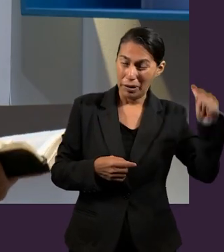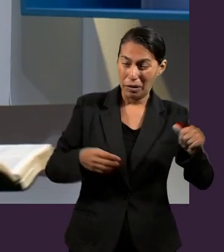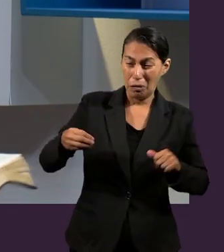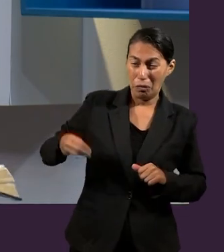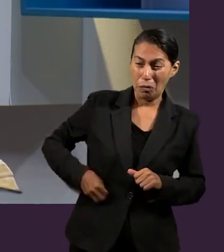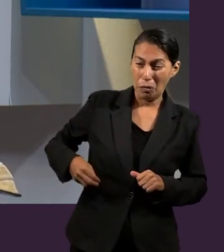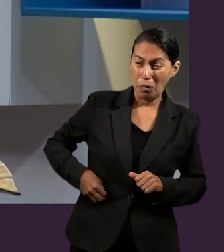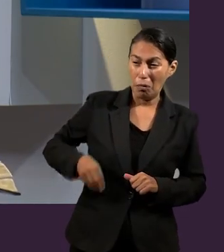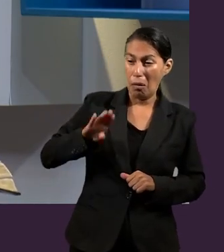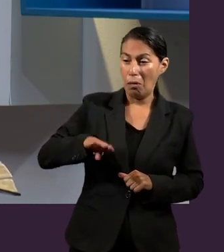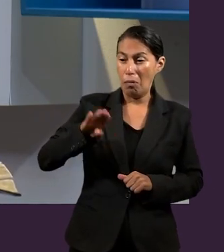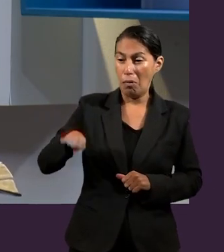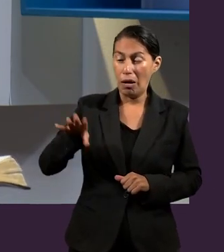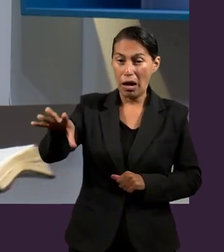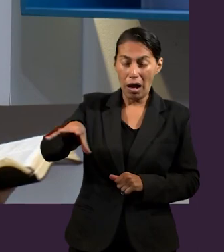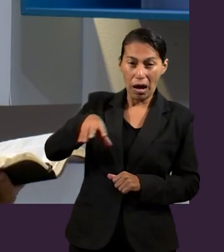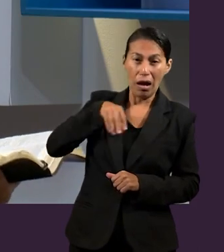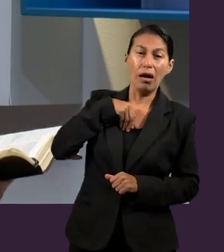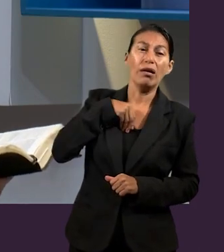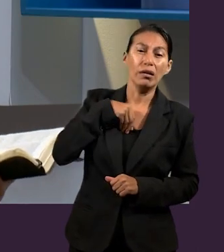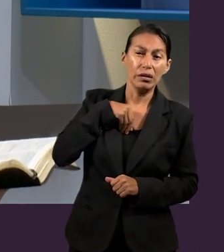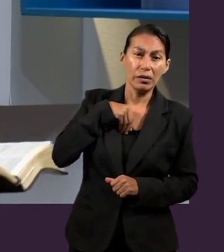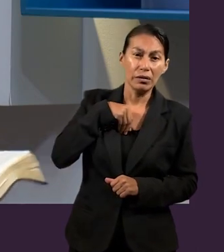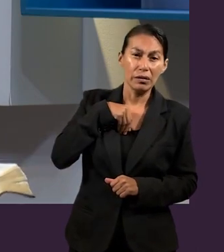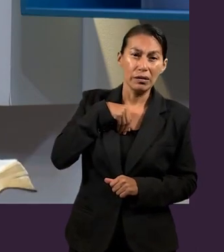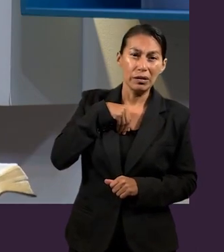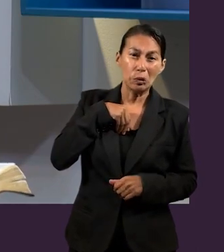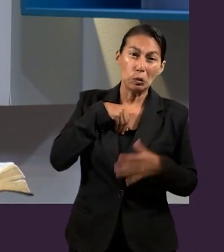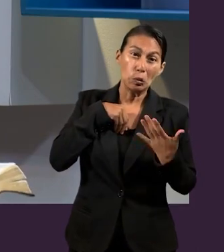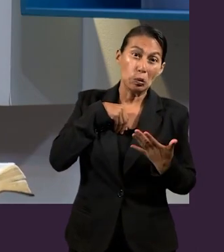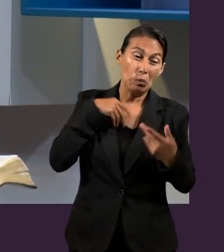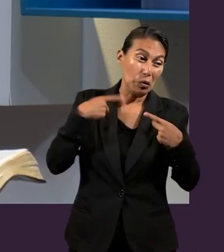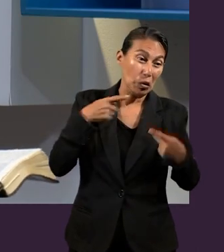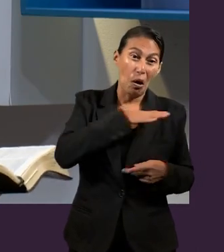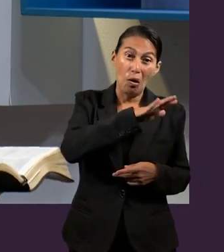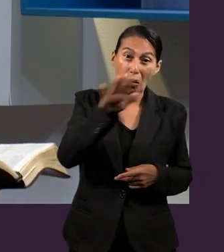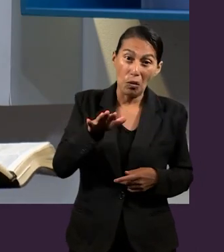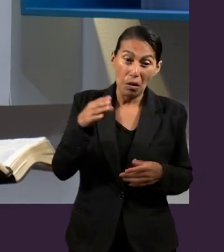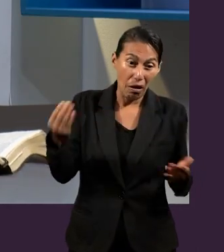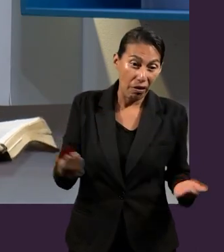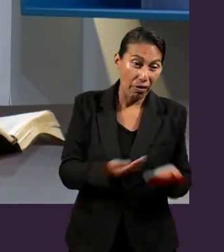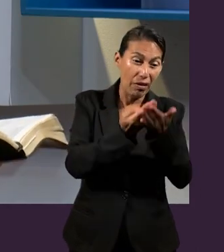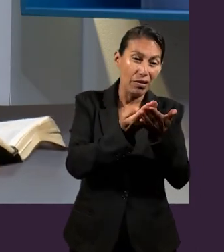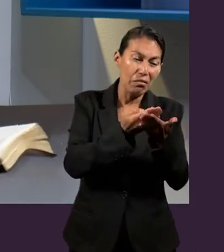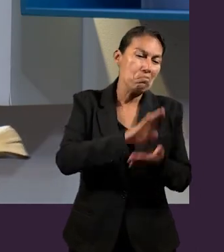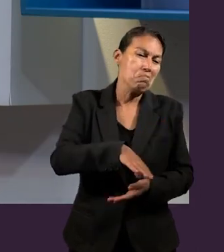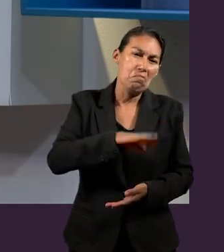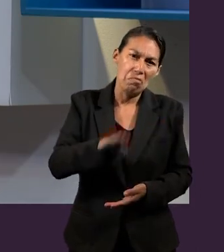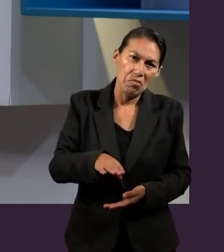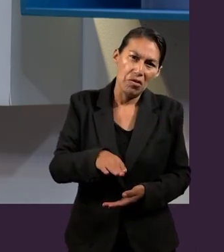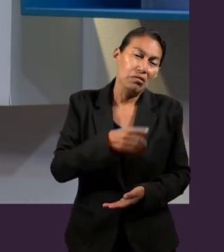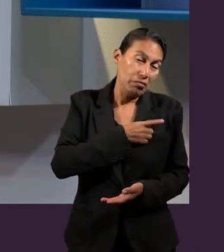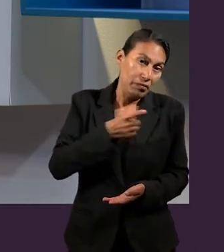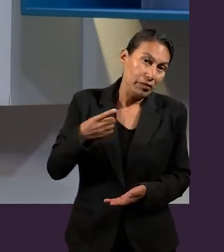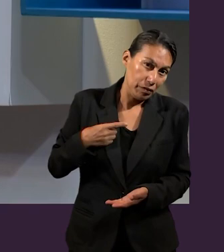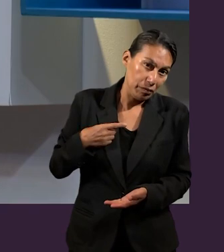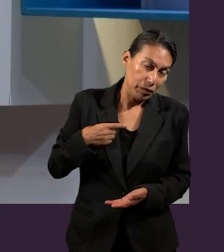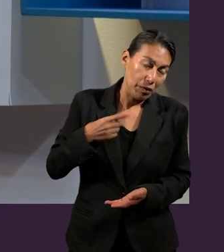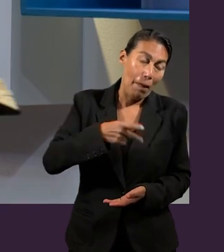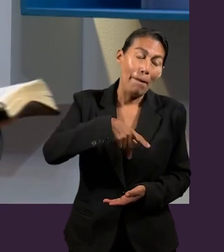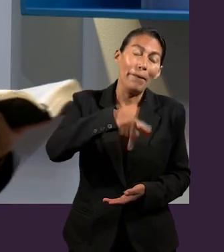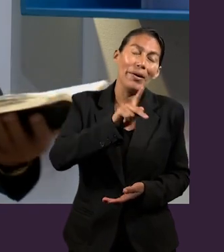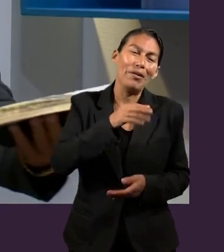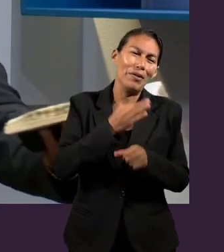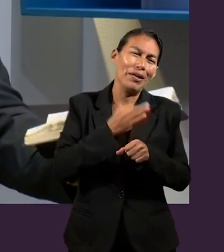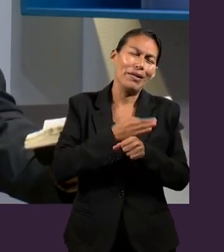delitos y pecados. Pues bueno, la condición de este mundo es que todos los que nacemos, nacemos con esa tendencia. Pero